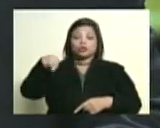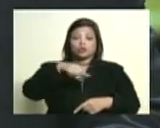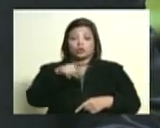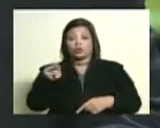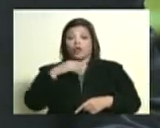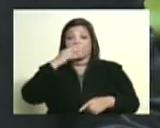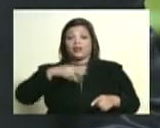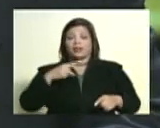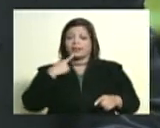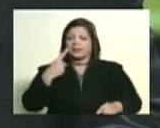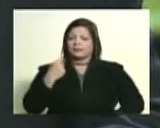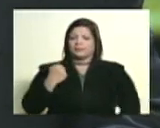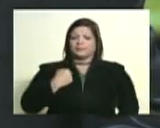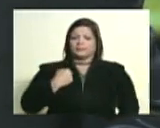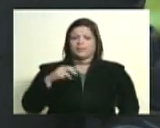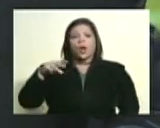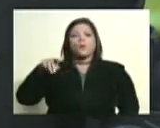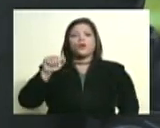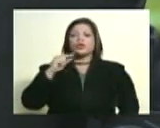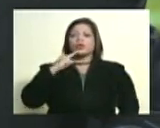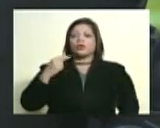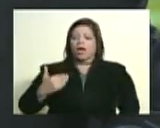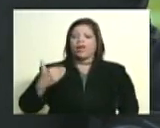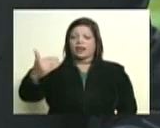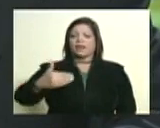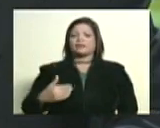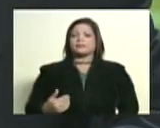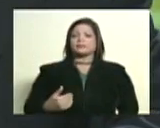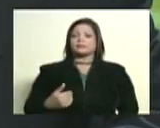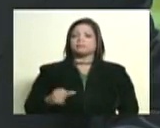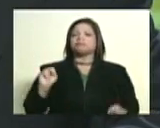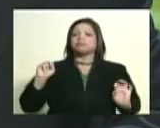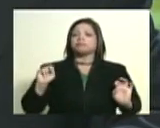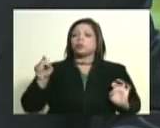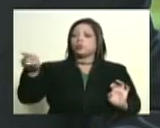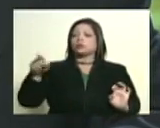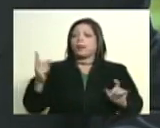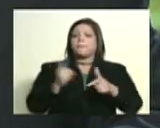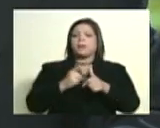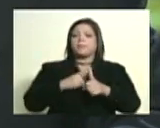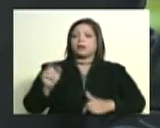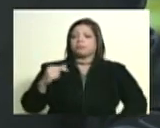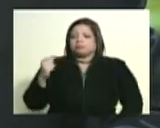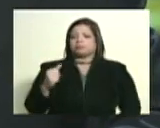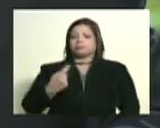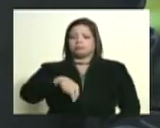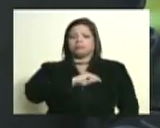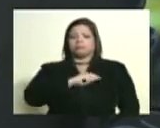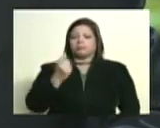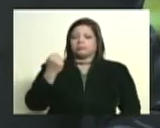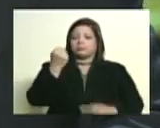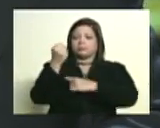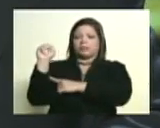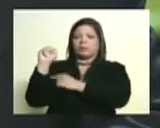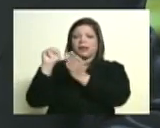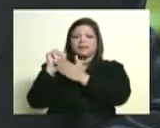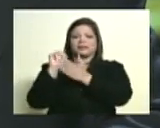le dice Morillo que pase adelante y él le dice bueno será usted el primer general español que vea estas espaldas